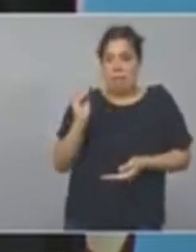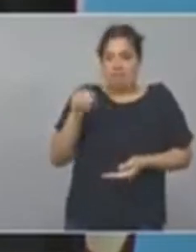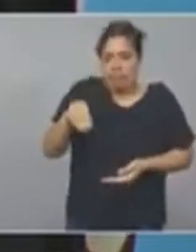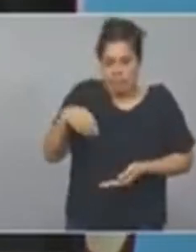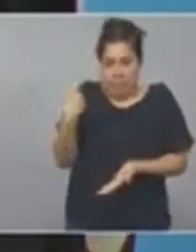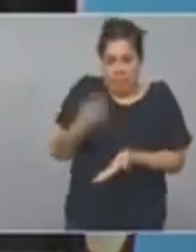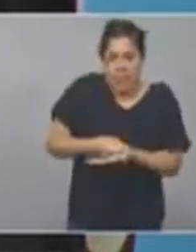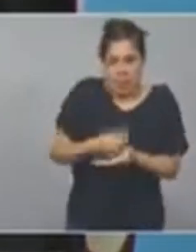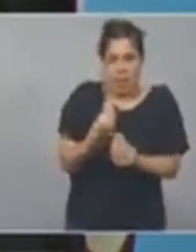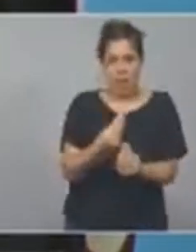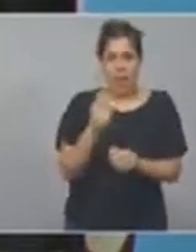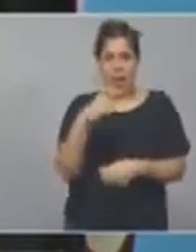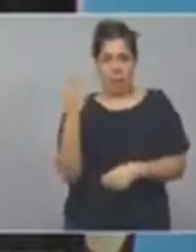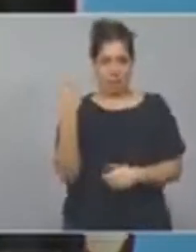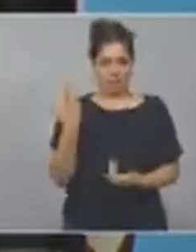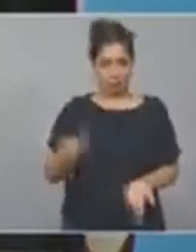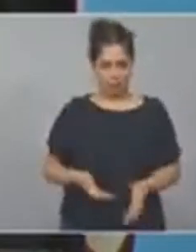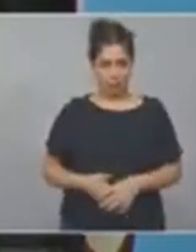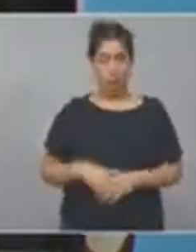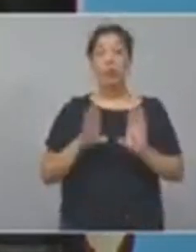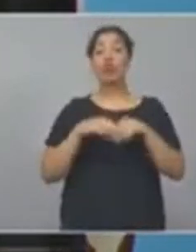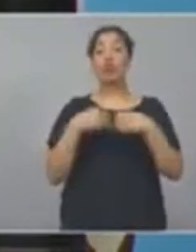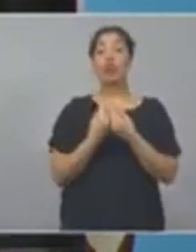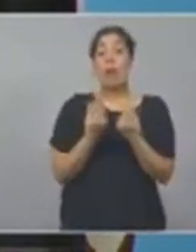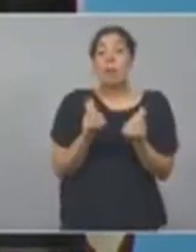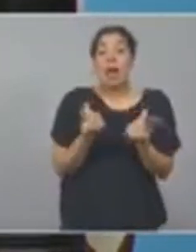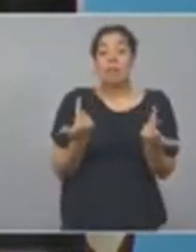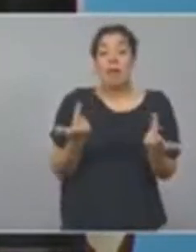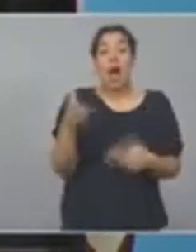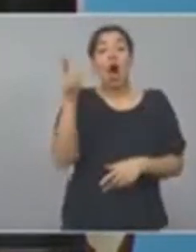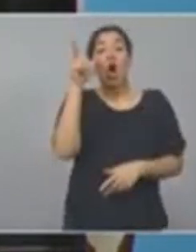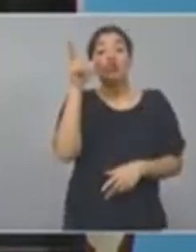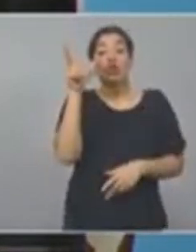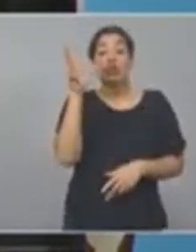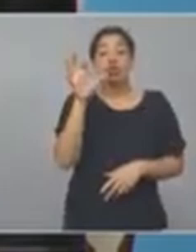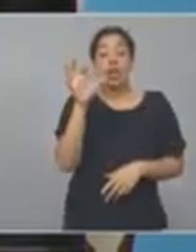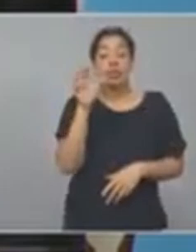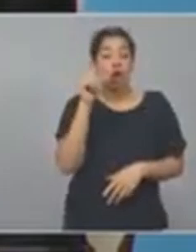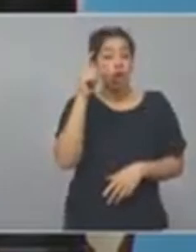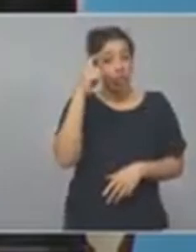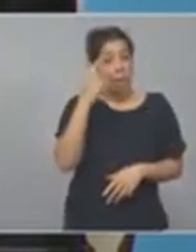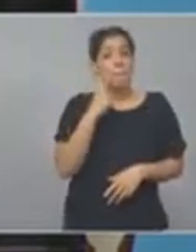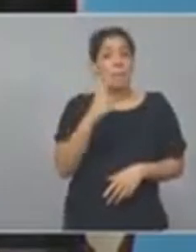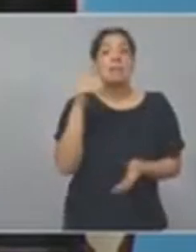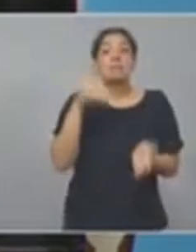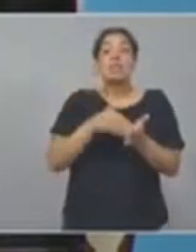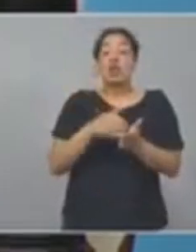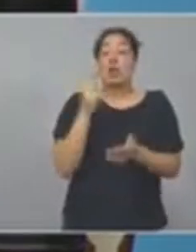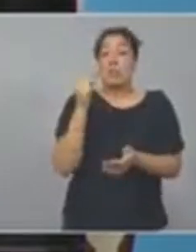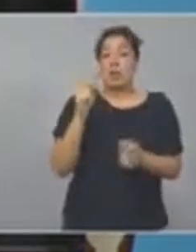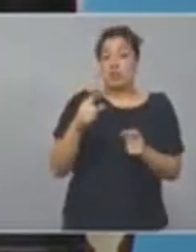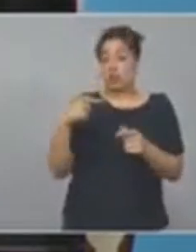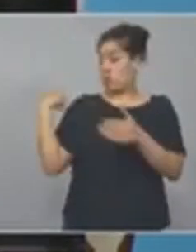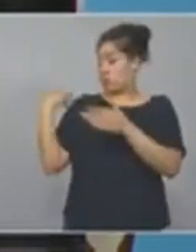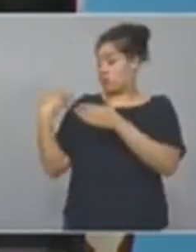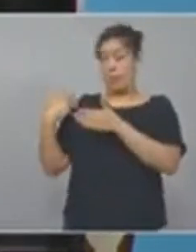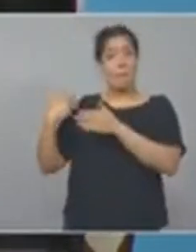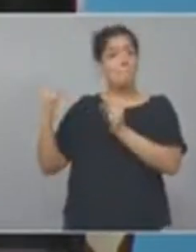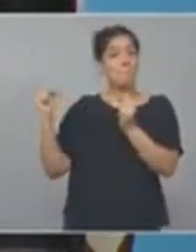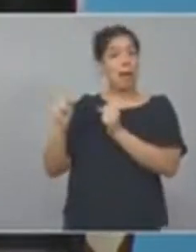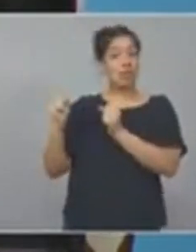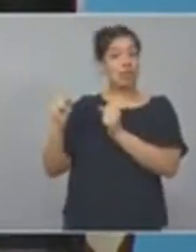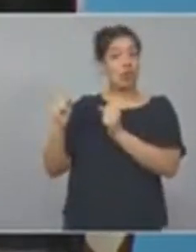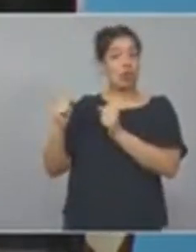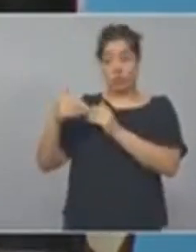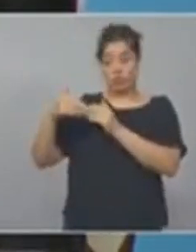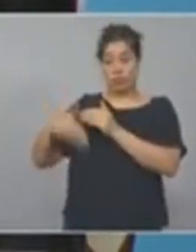por un monto de 810.000 millones de pesos a mayo. Y luego un convenio especial que tiene